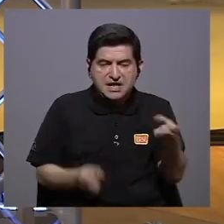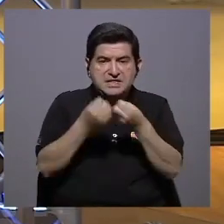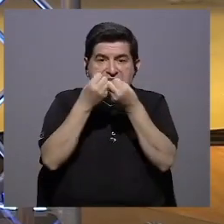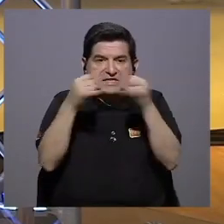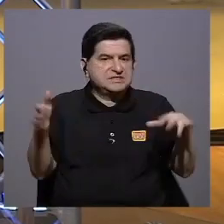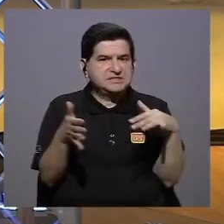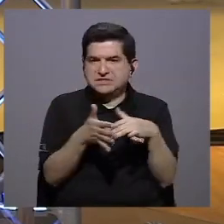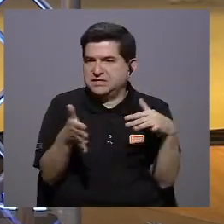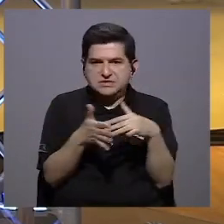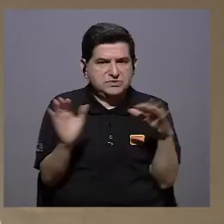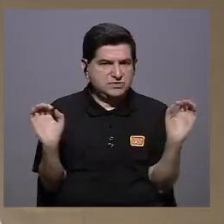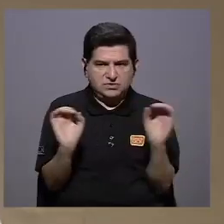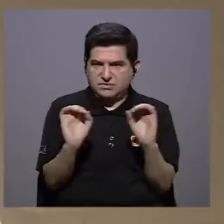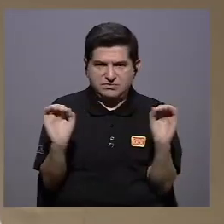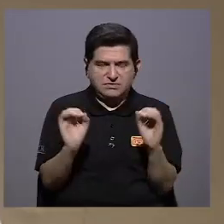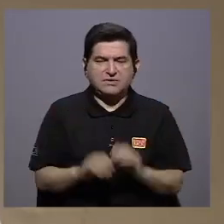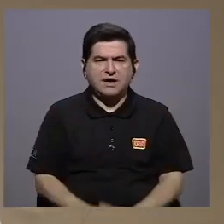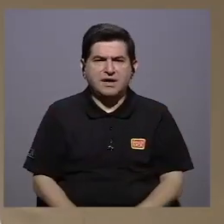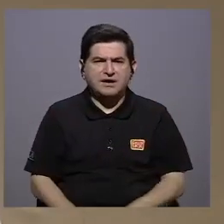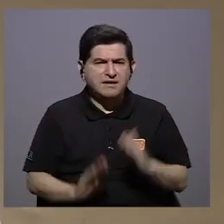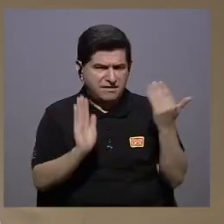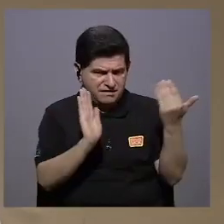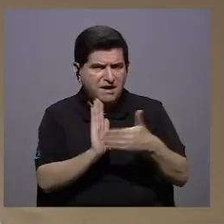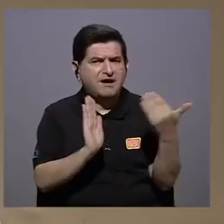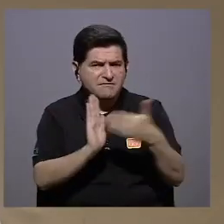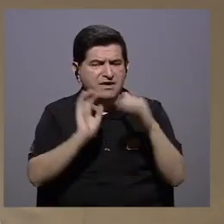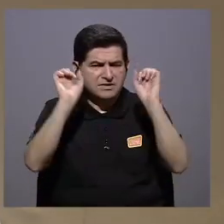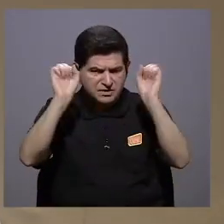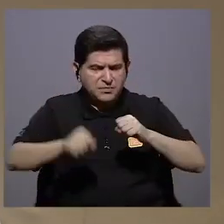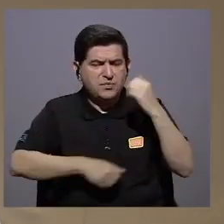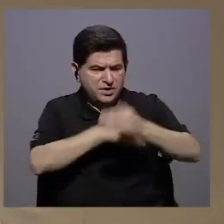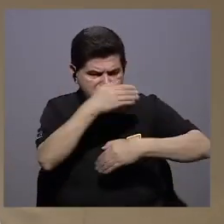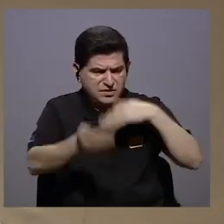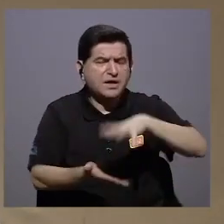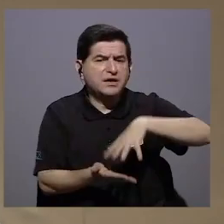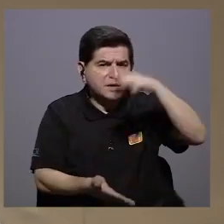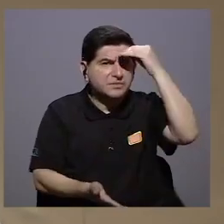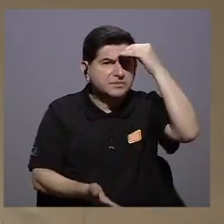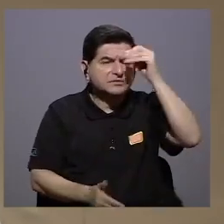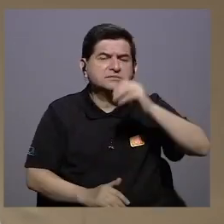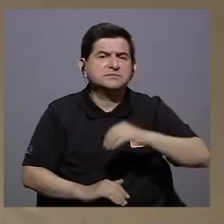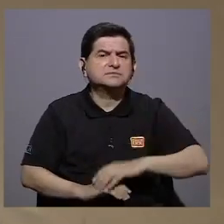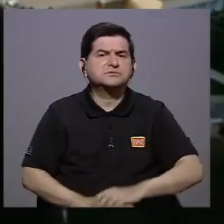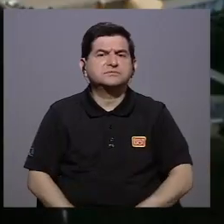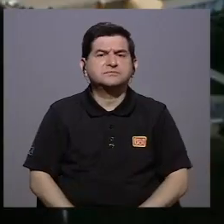sin poder estudiar. ¿Esto podría tener una afectación en su proceso de aprendizaje?